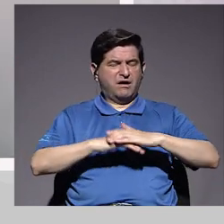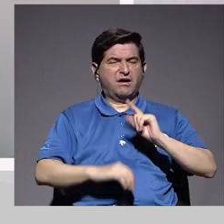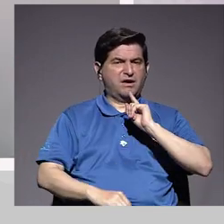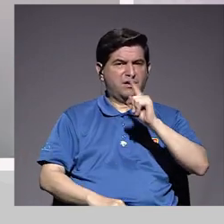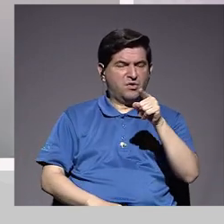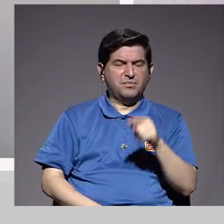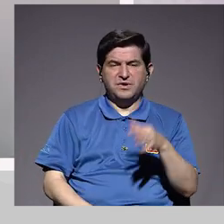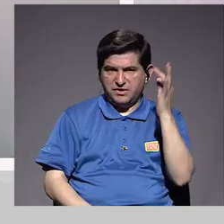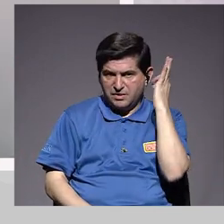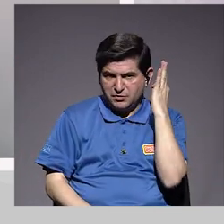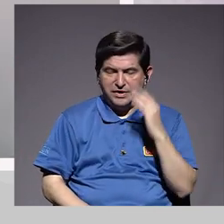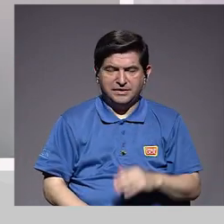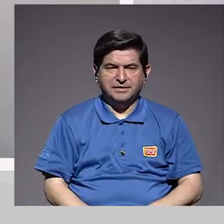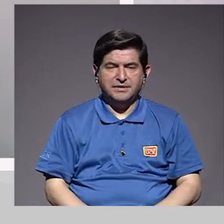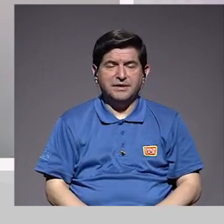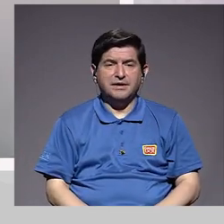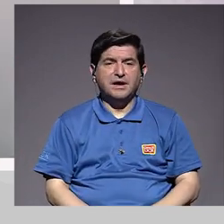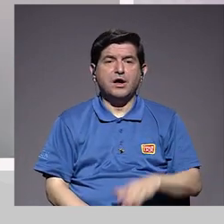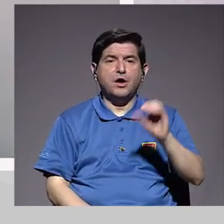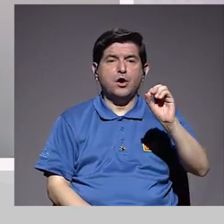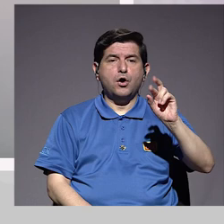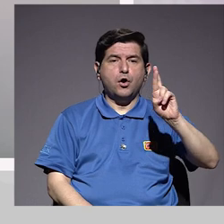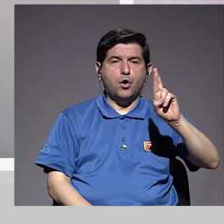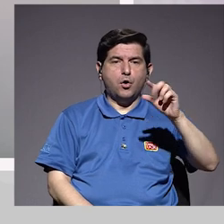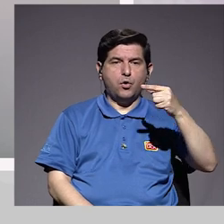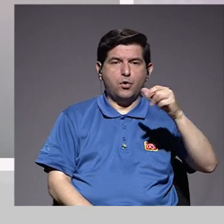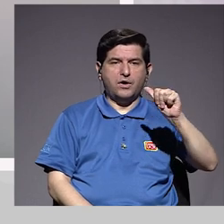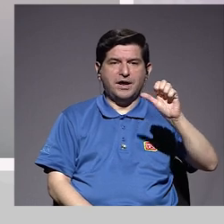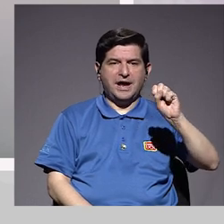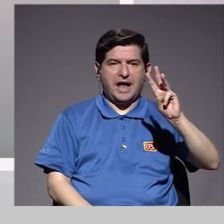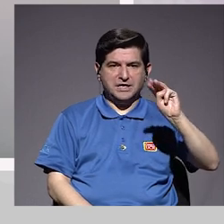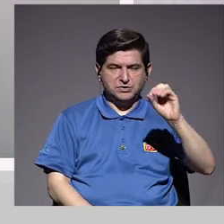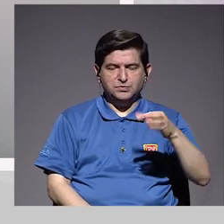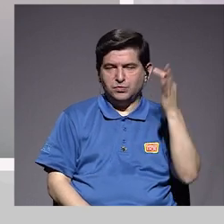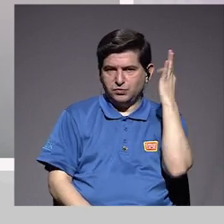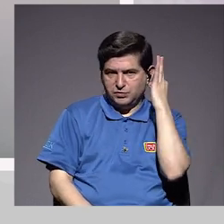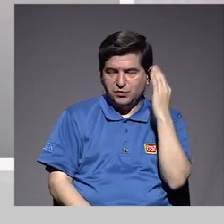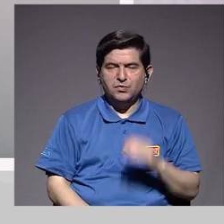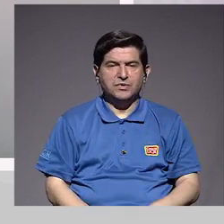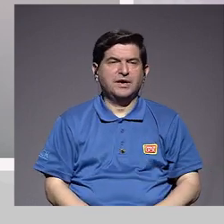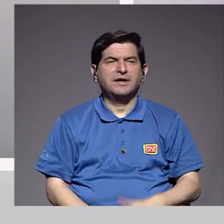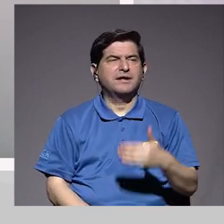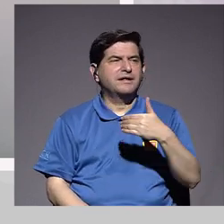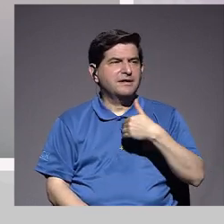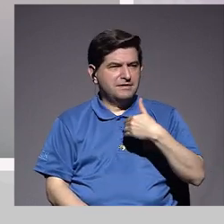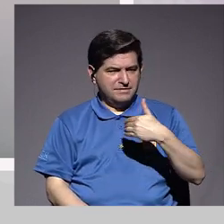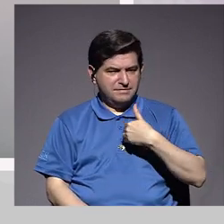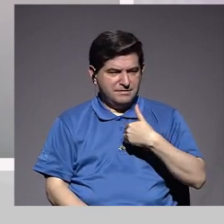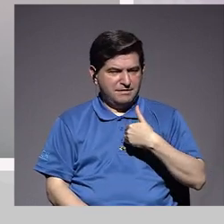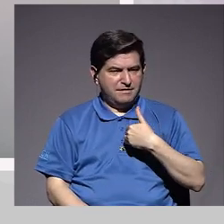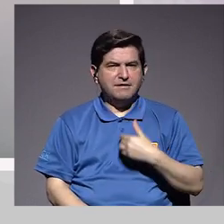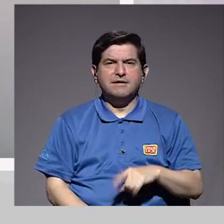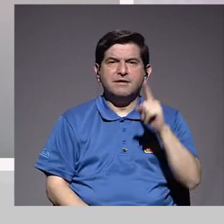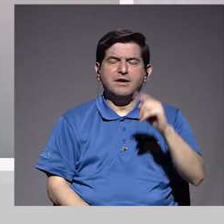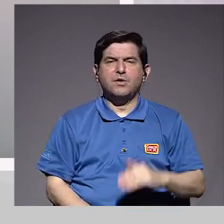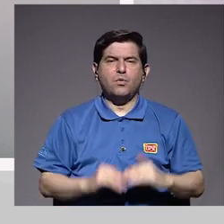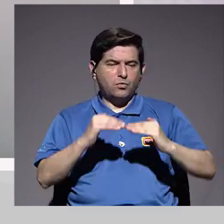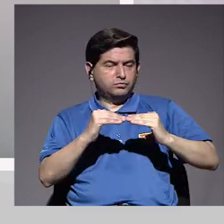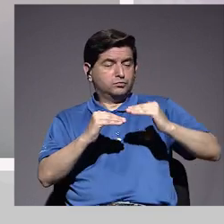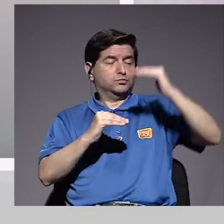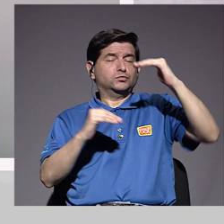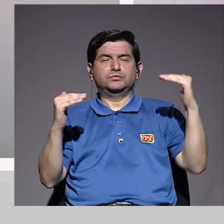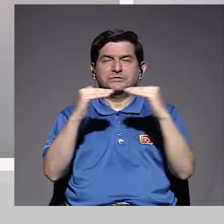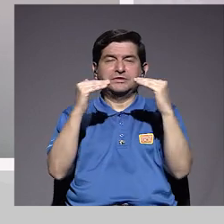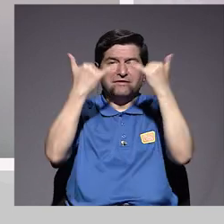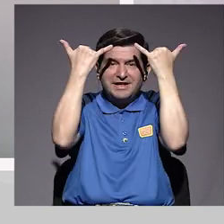Y como les digo yo a ellas, el orgasmo femenino sobre todo alcanza un clímax